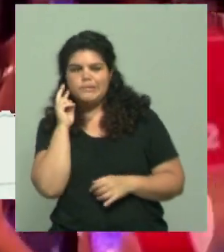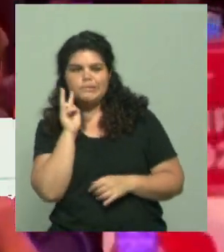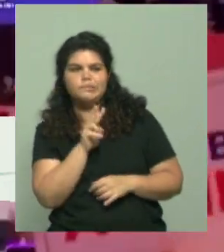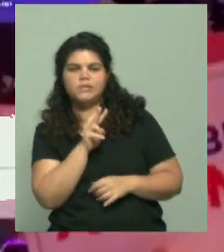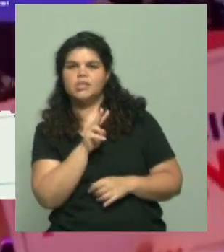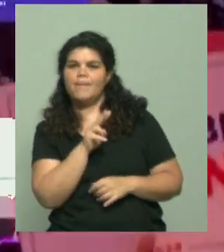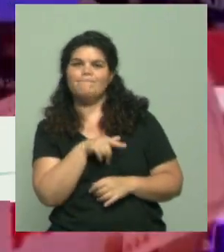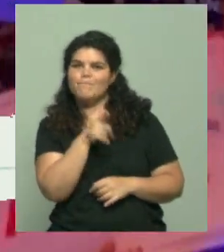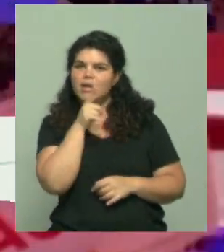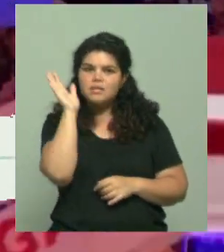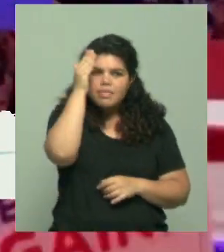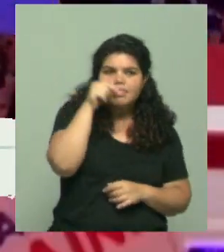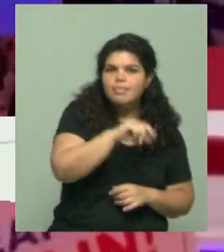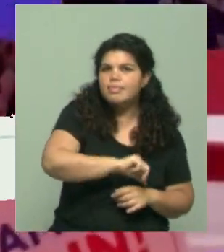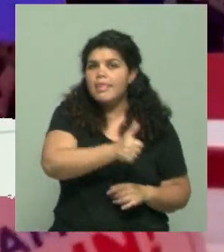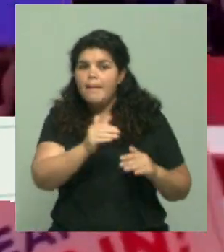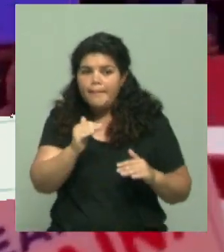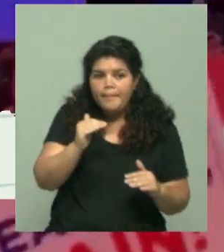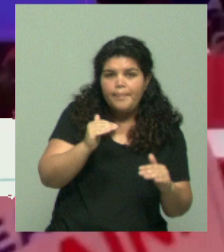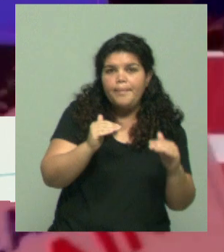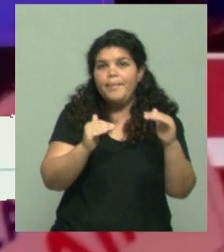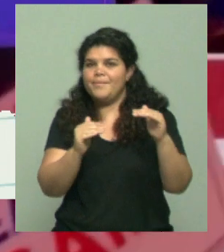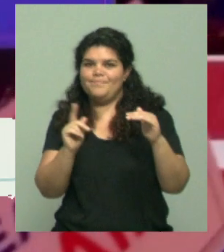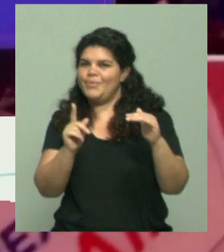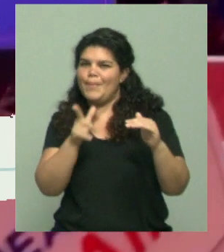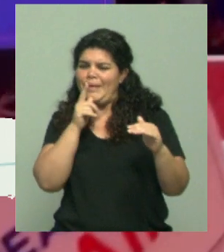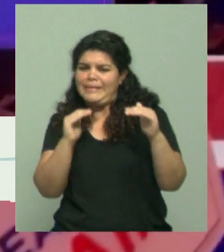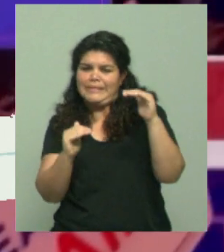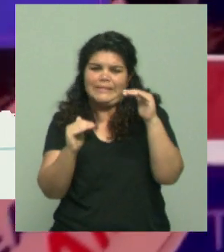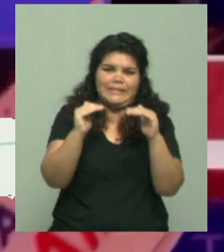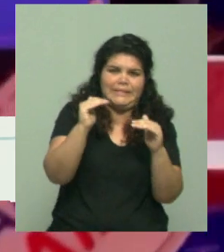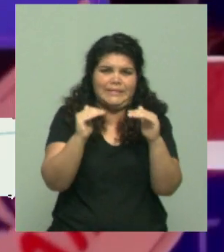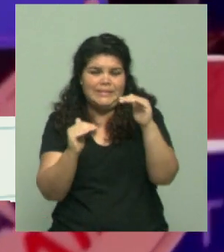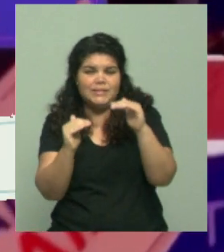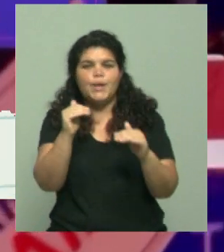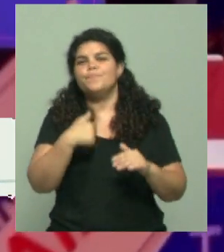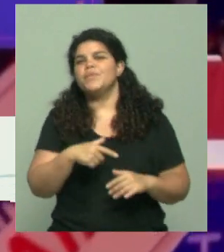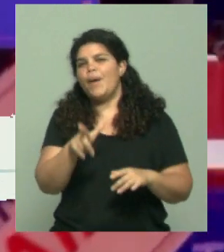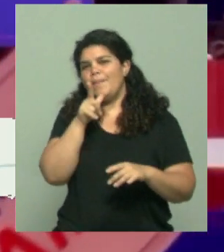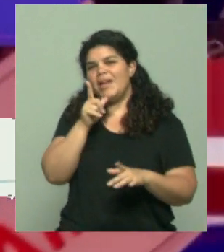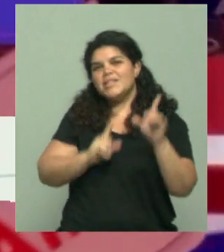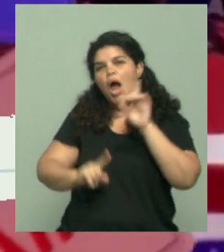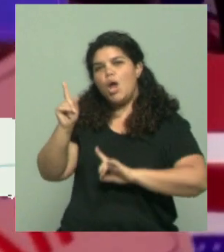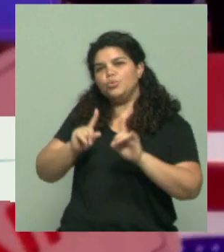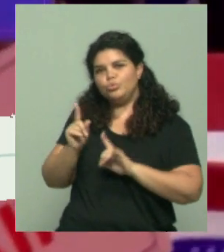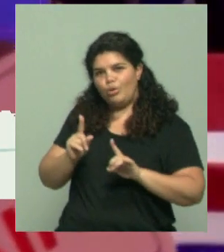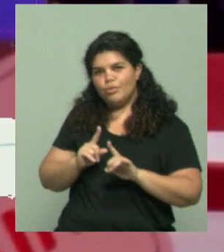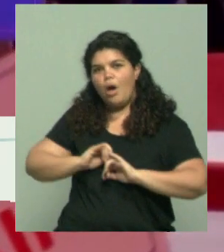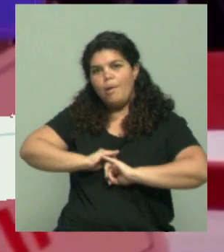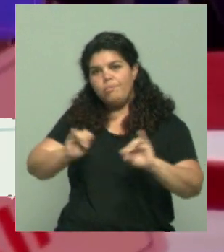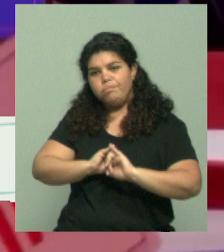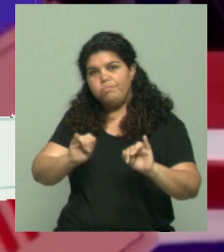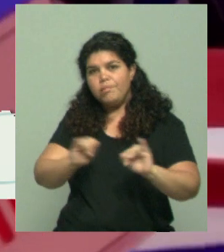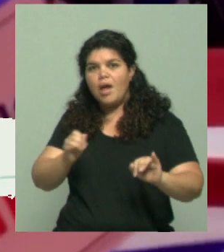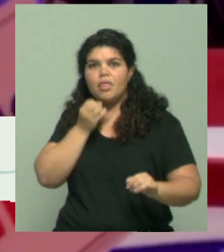trata de hacer ese, ¿no? Y donde las diferencias están muy holgadas, hablabas de un voto anticipado, alrededor de 57 millones de votos